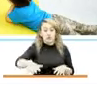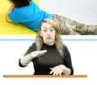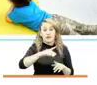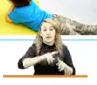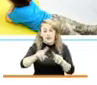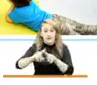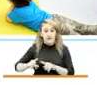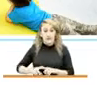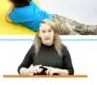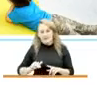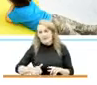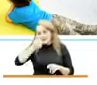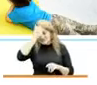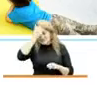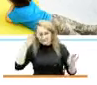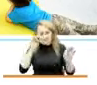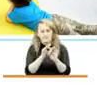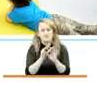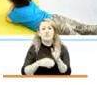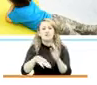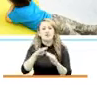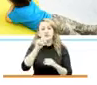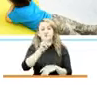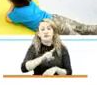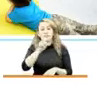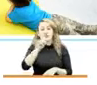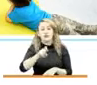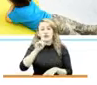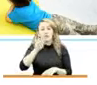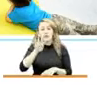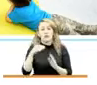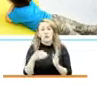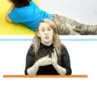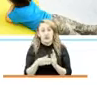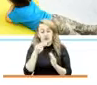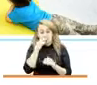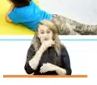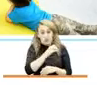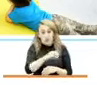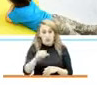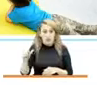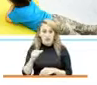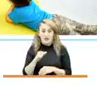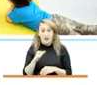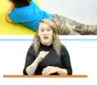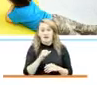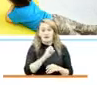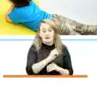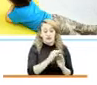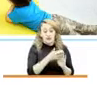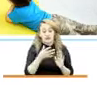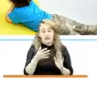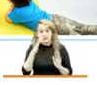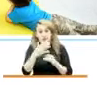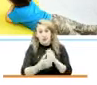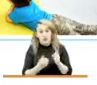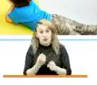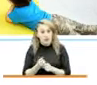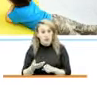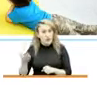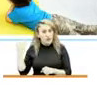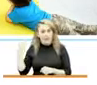priorizando y focalizando más de 164 mil niños y niñas entre los 6 y los 5 años que antes no